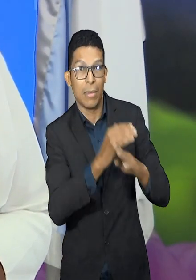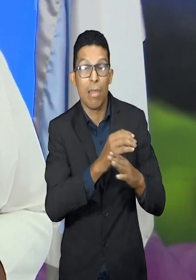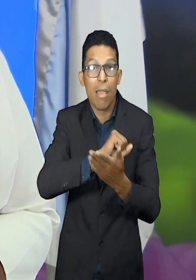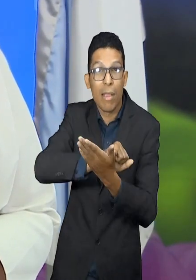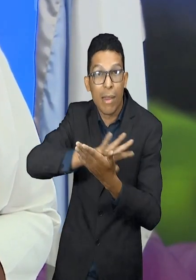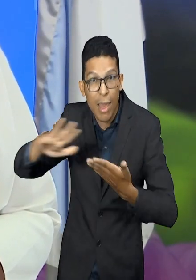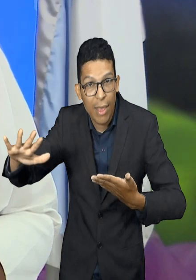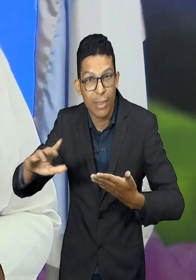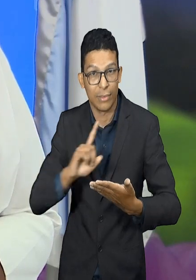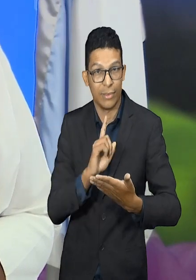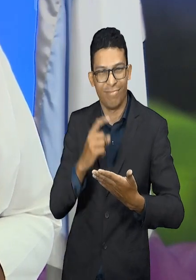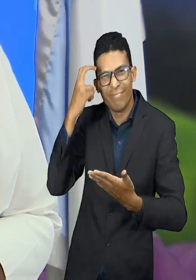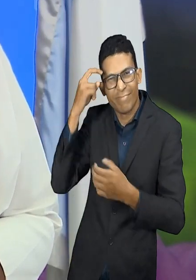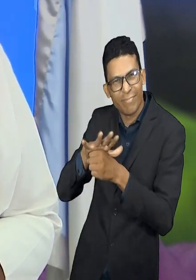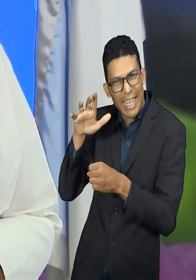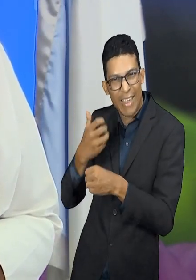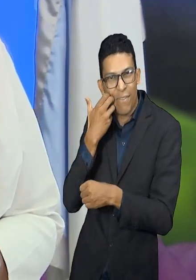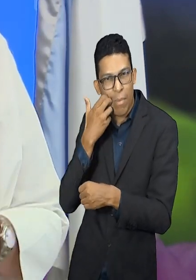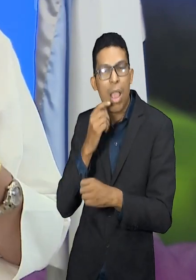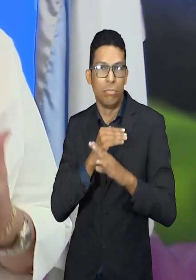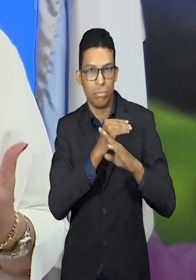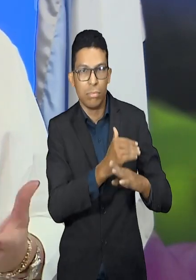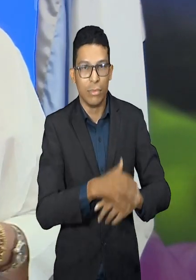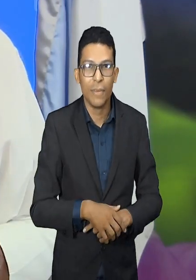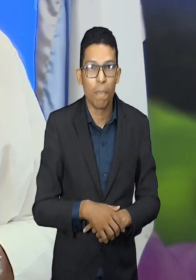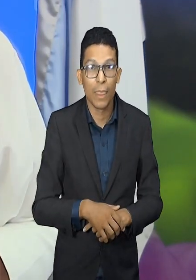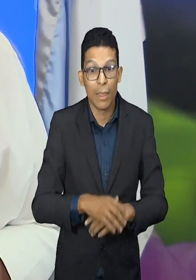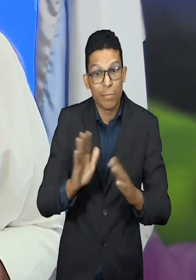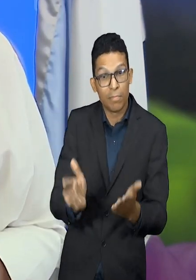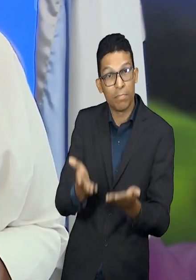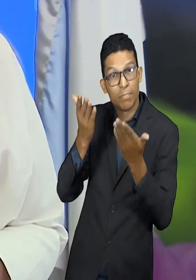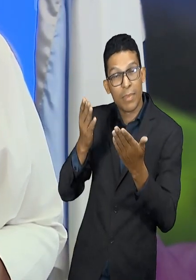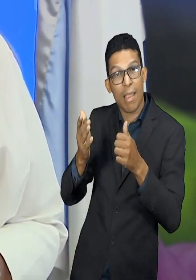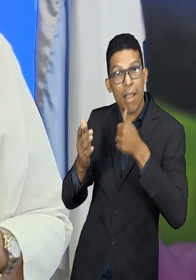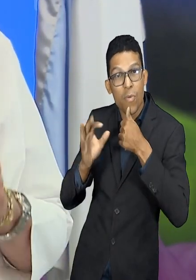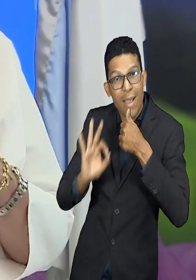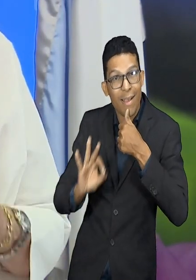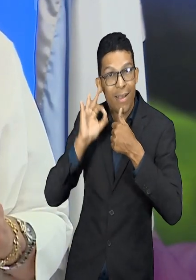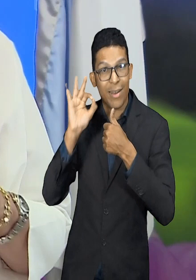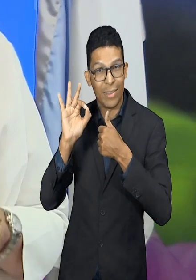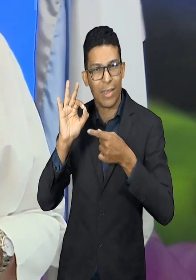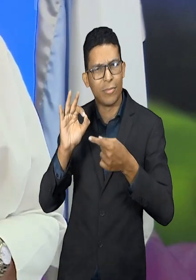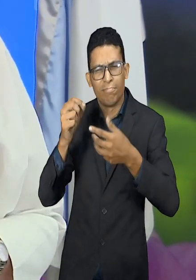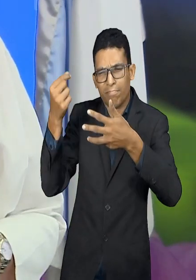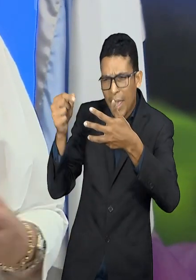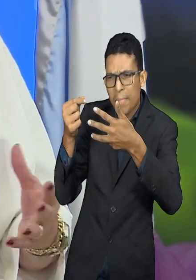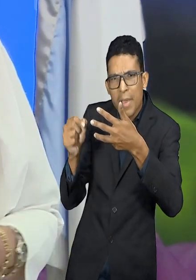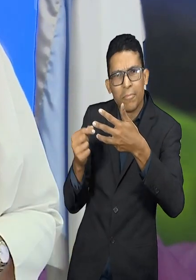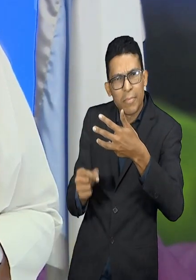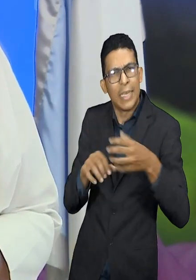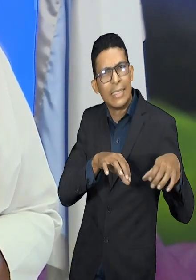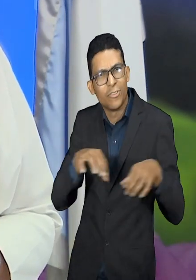para los peluditos y los gatos en los municipios, el mejoramiento de la calidad del agua, entre otras acciones